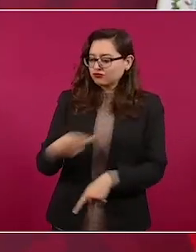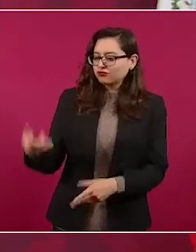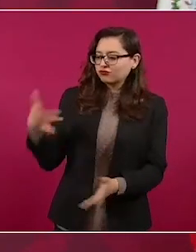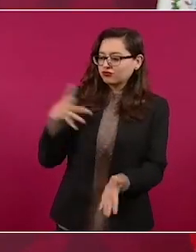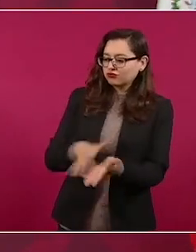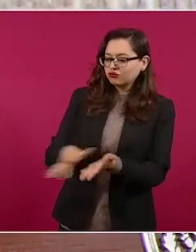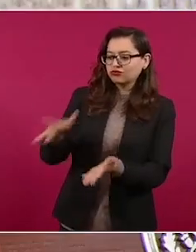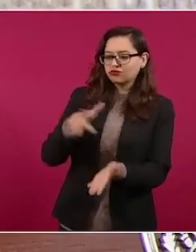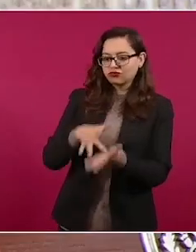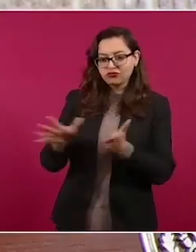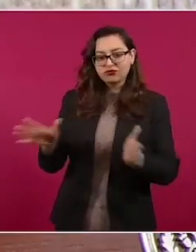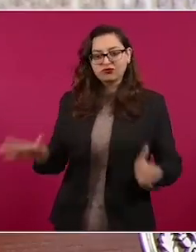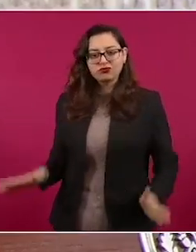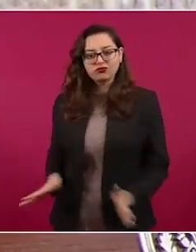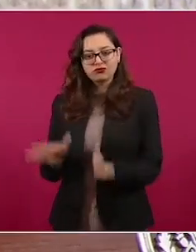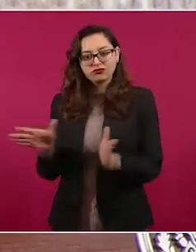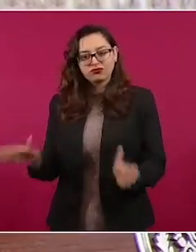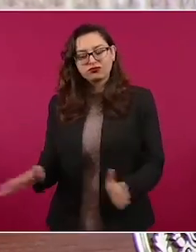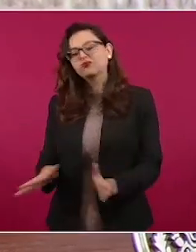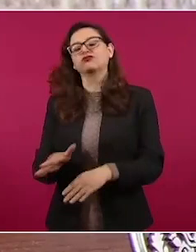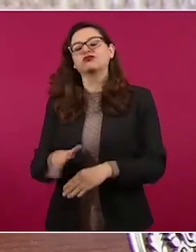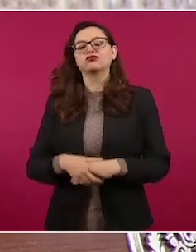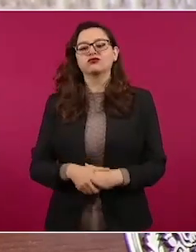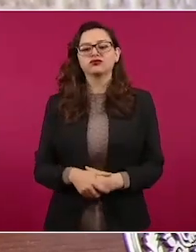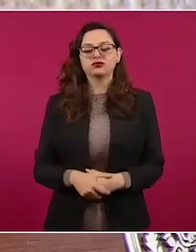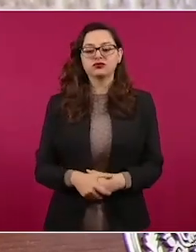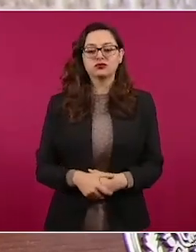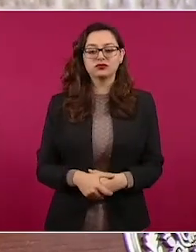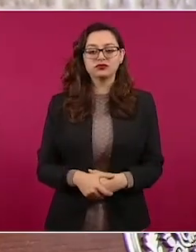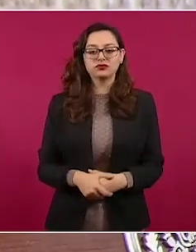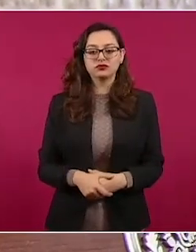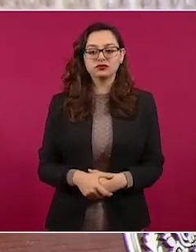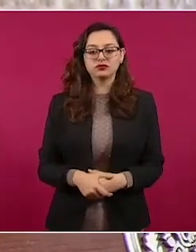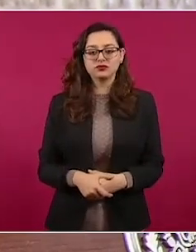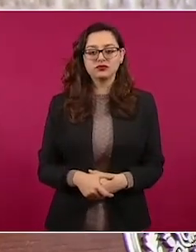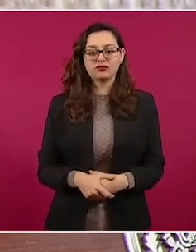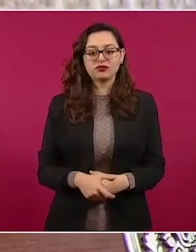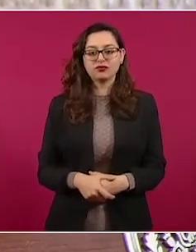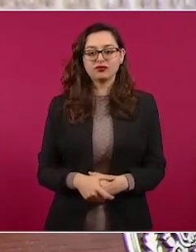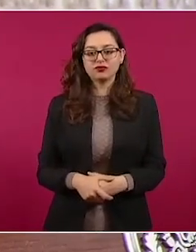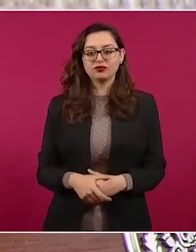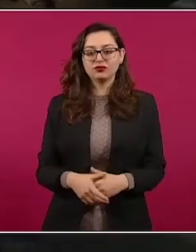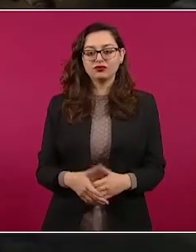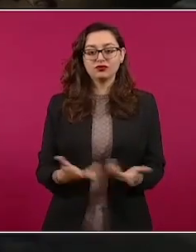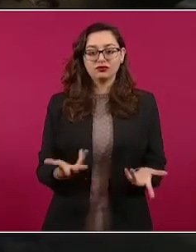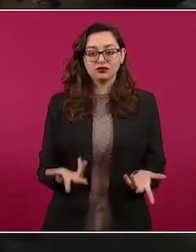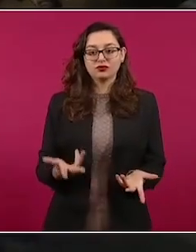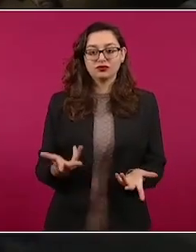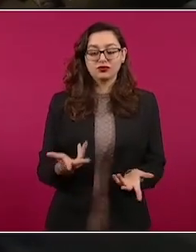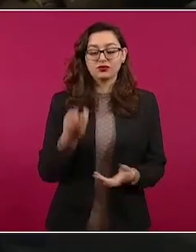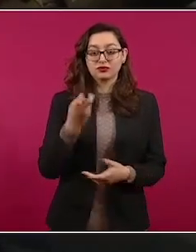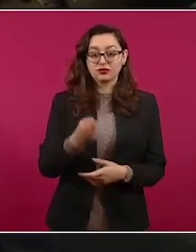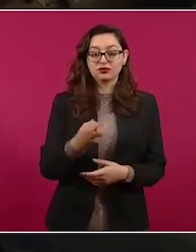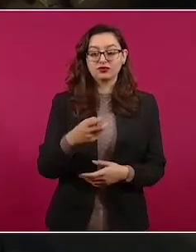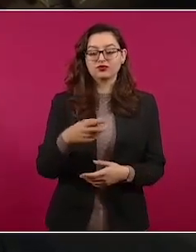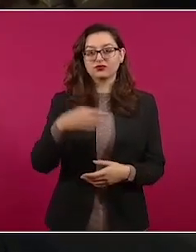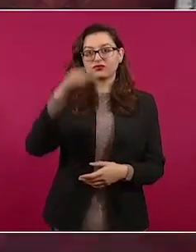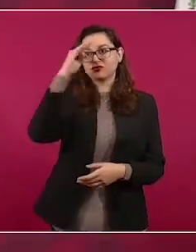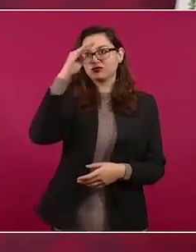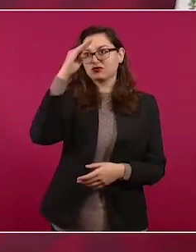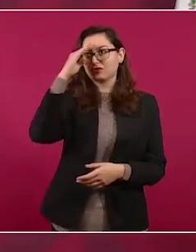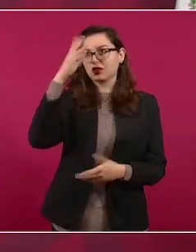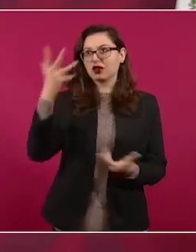La marcha es para decir que no queremos que en México haya